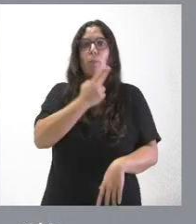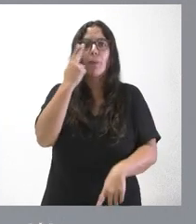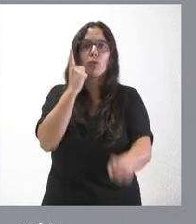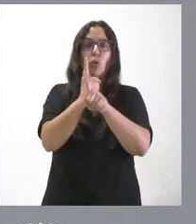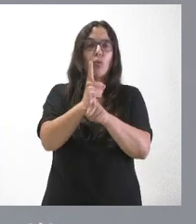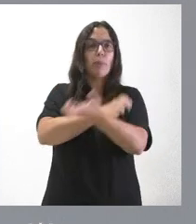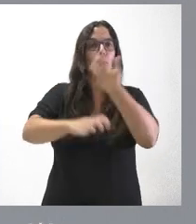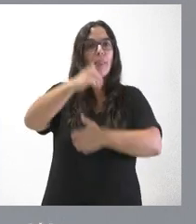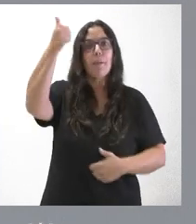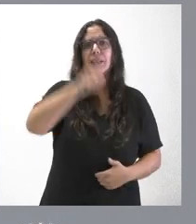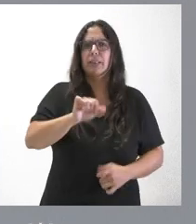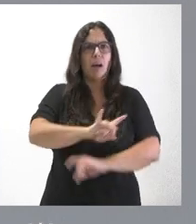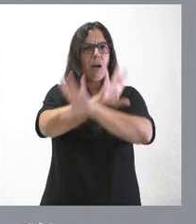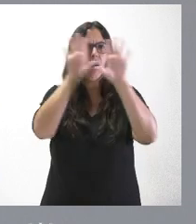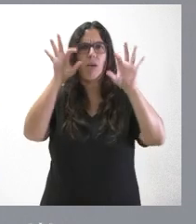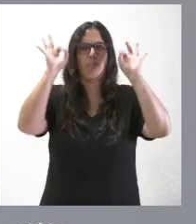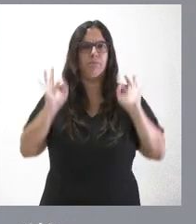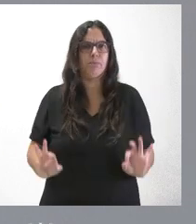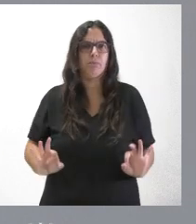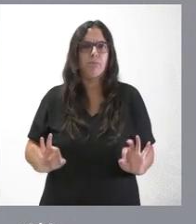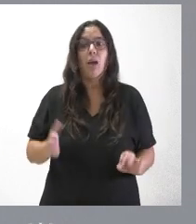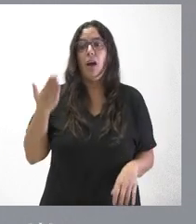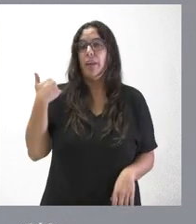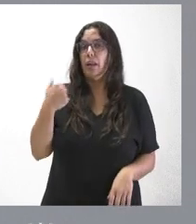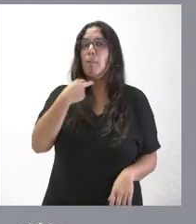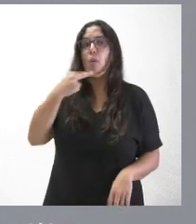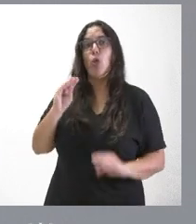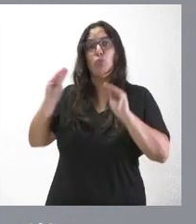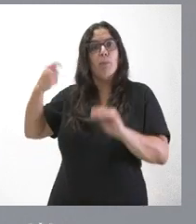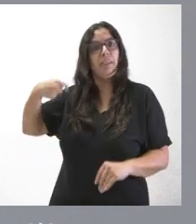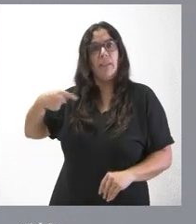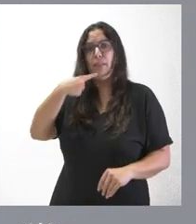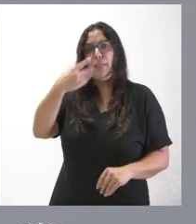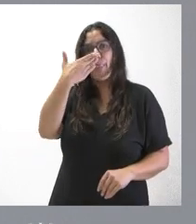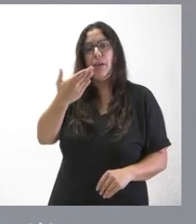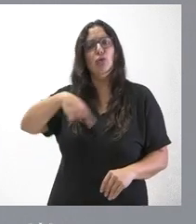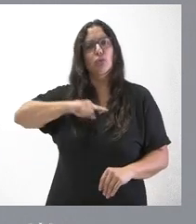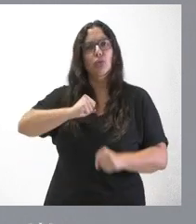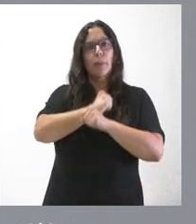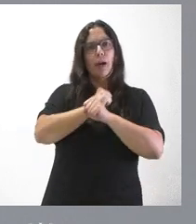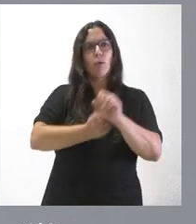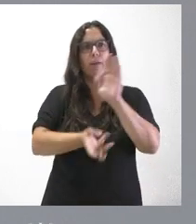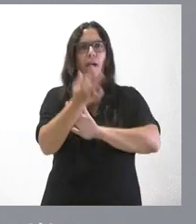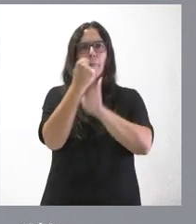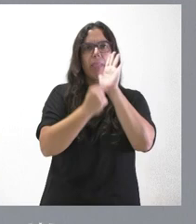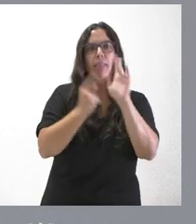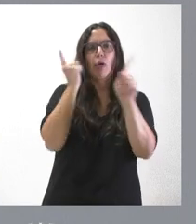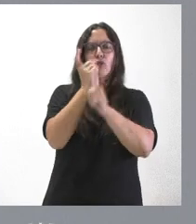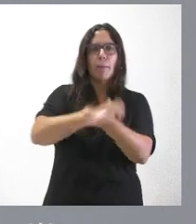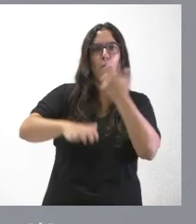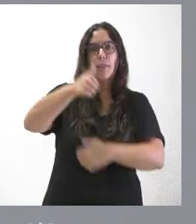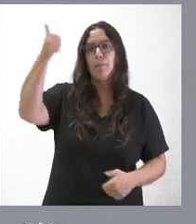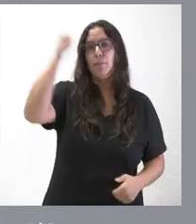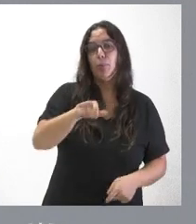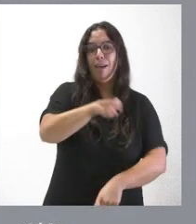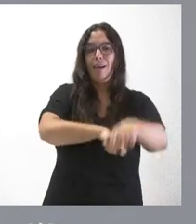la violencia machista es inequívoco. Lo dijo ayer el presidente. Nosotros trabajamos con medidas contra la violencia machista y ni